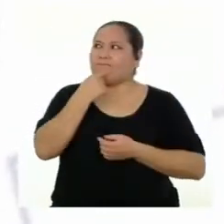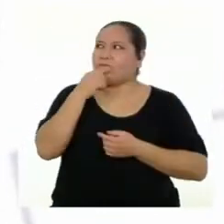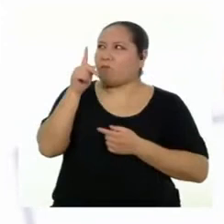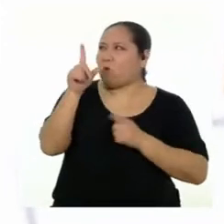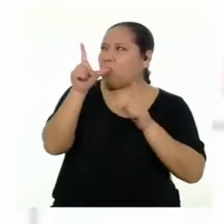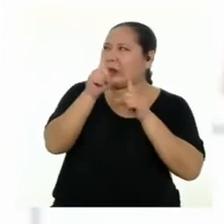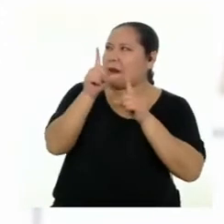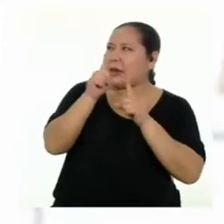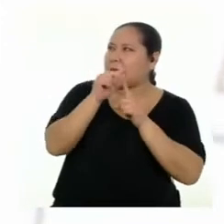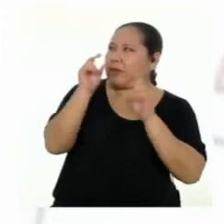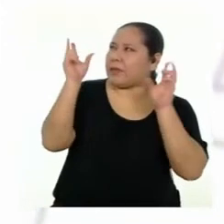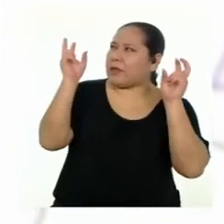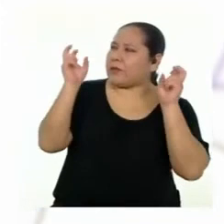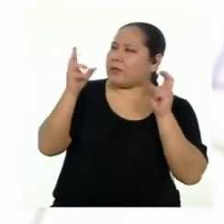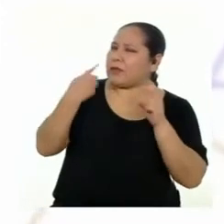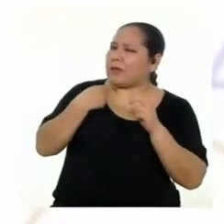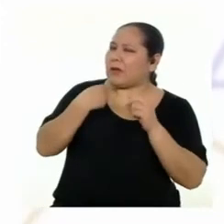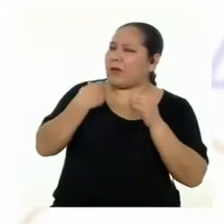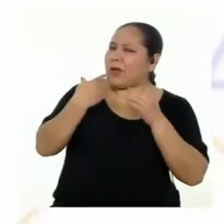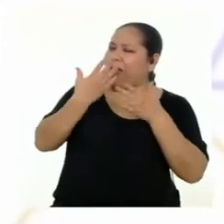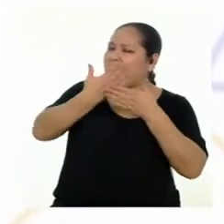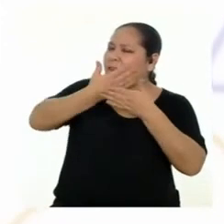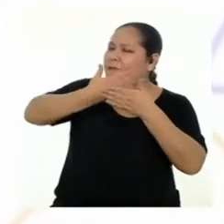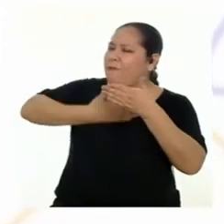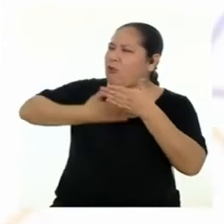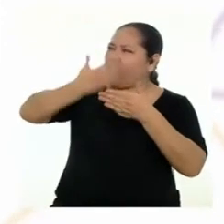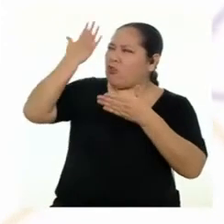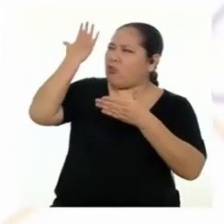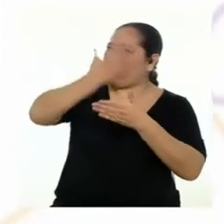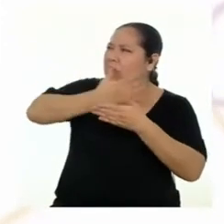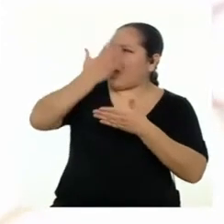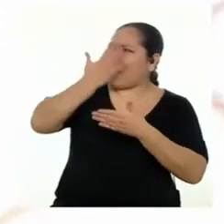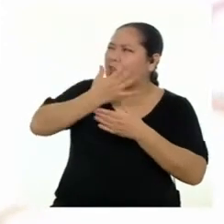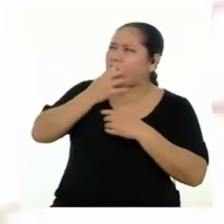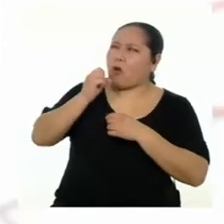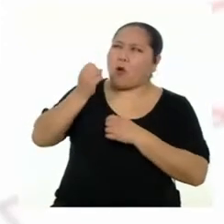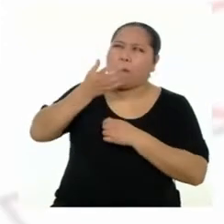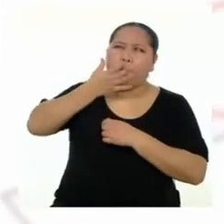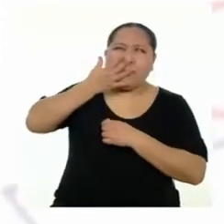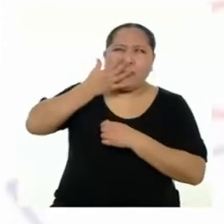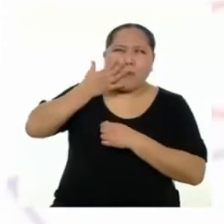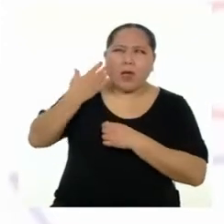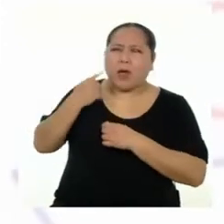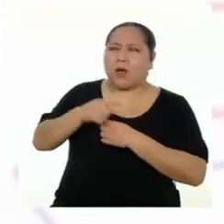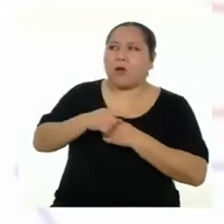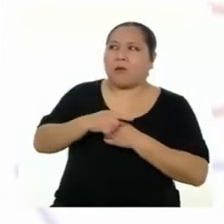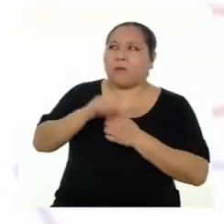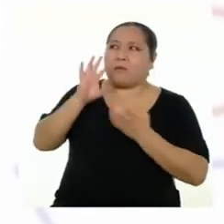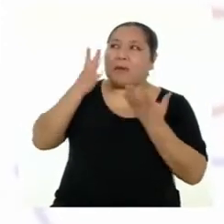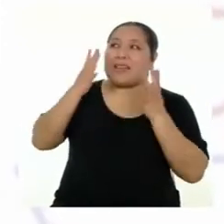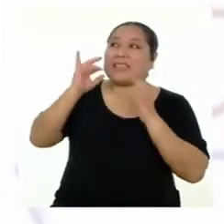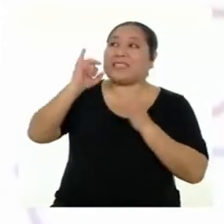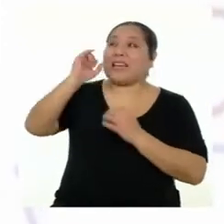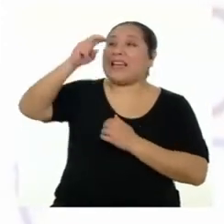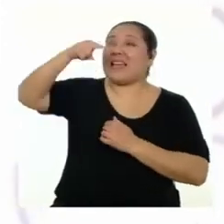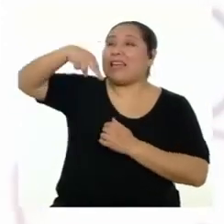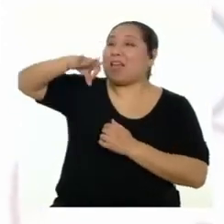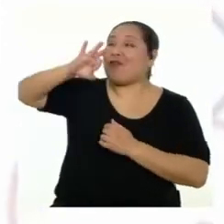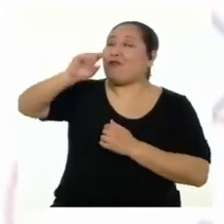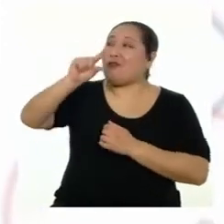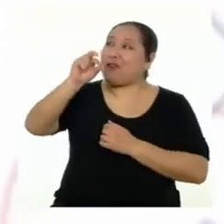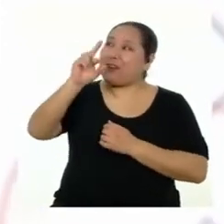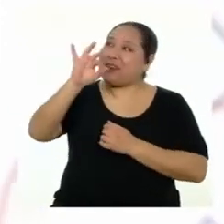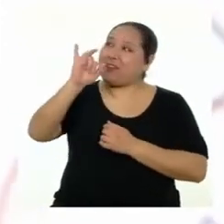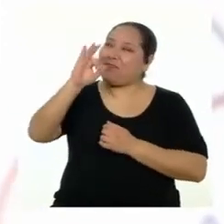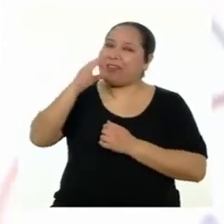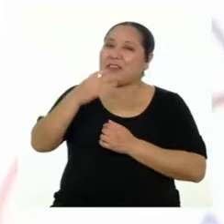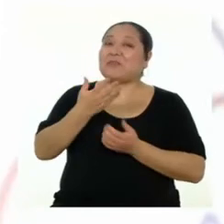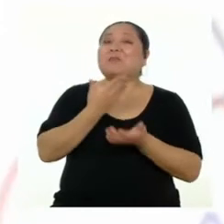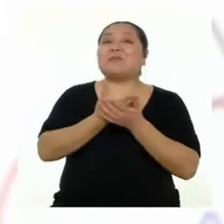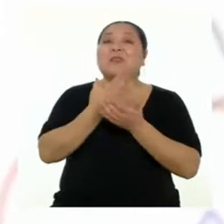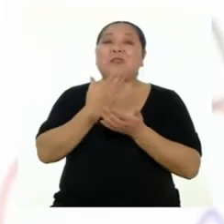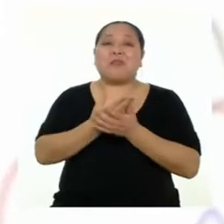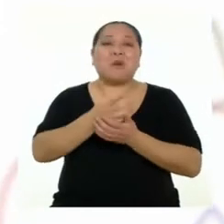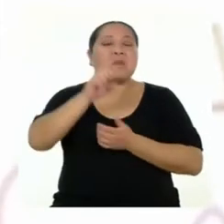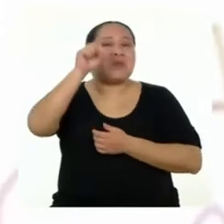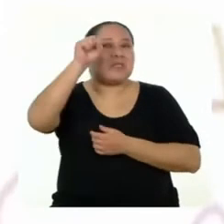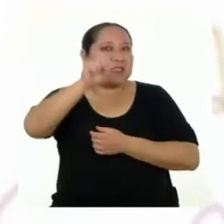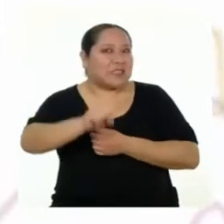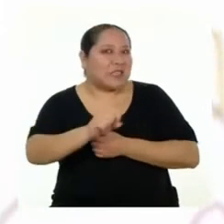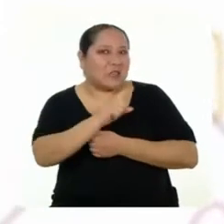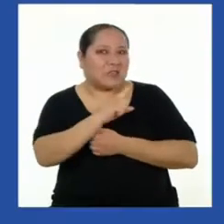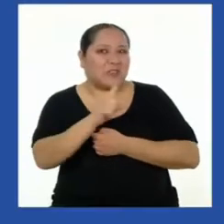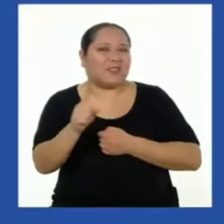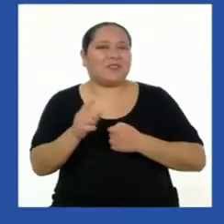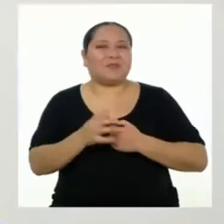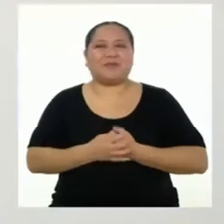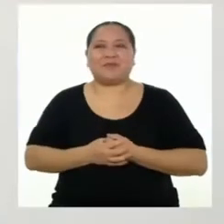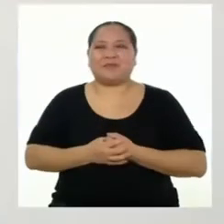las letras del título. El fondo de color negro y blanco. Me parece que es una infografía. En un momento comprobaremos si lo